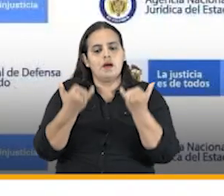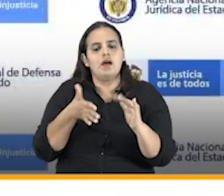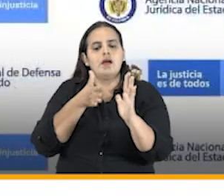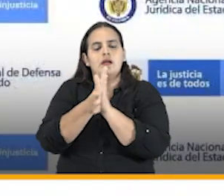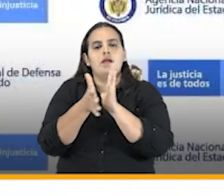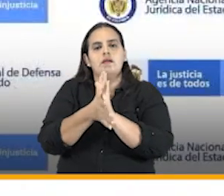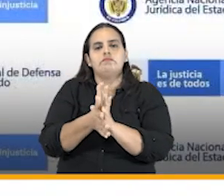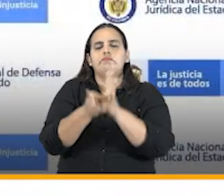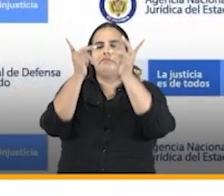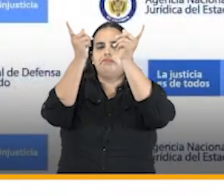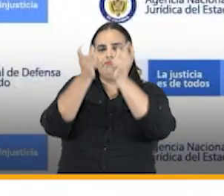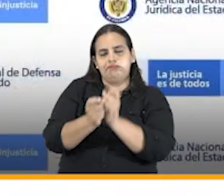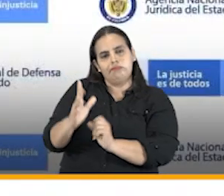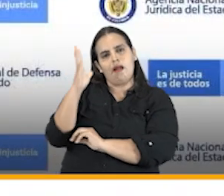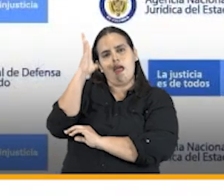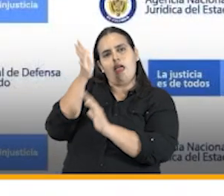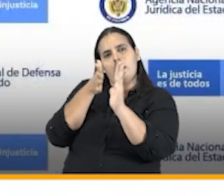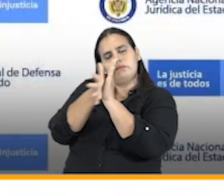puentes